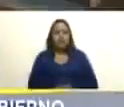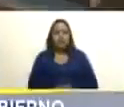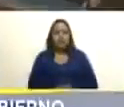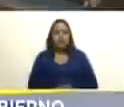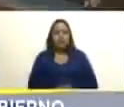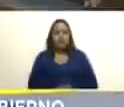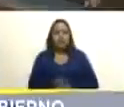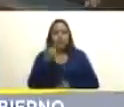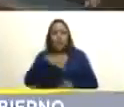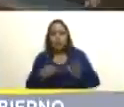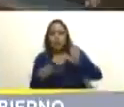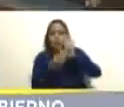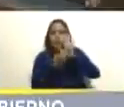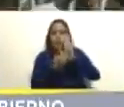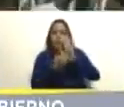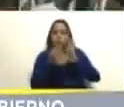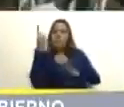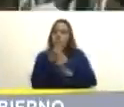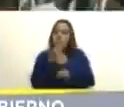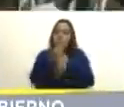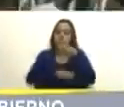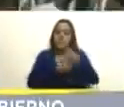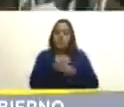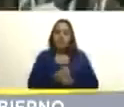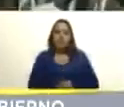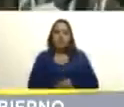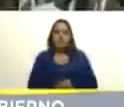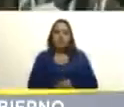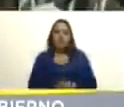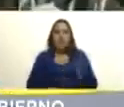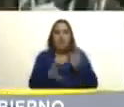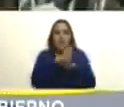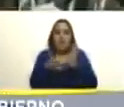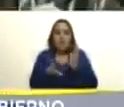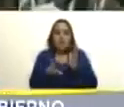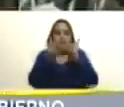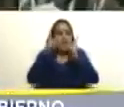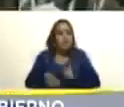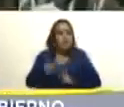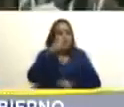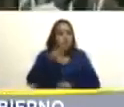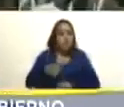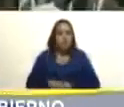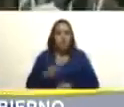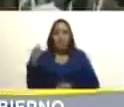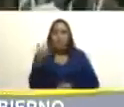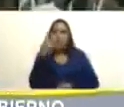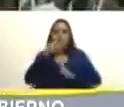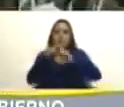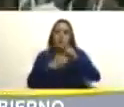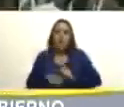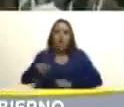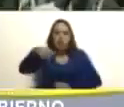vinculante obligante mandato popular cuarta pregunta ¿está usted de acuerdo en